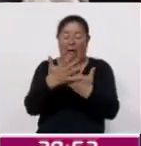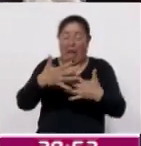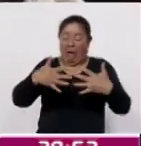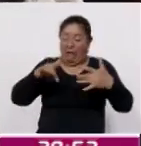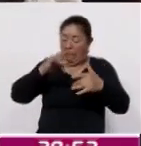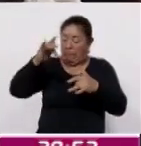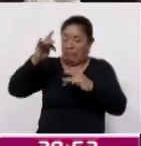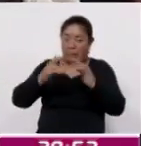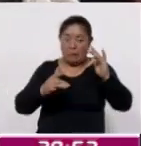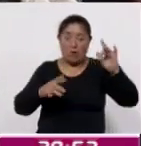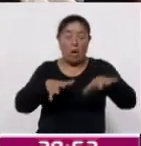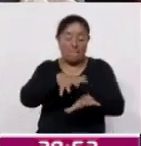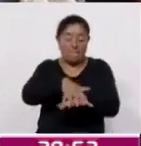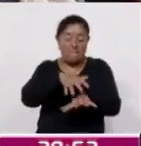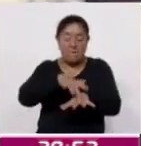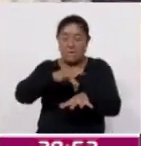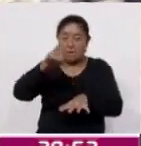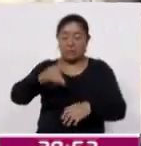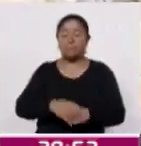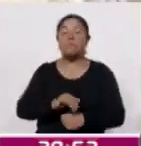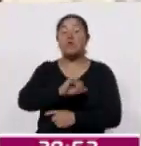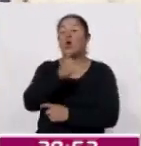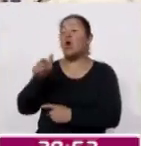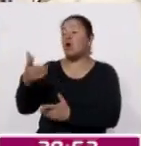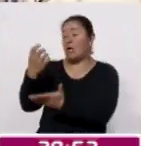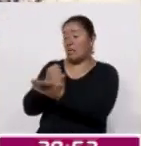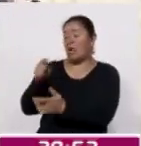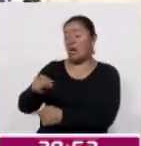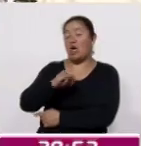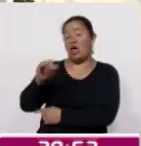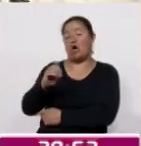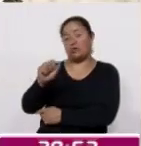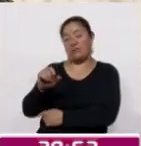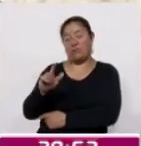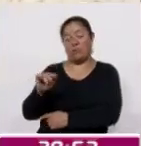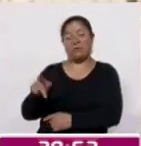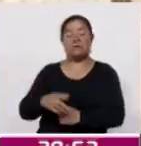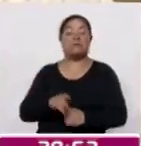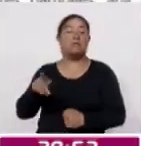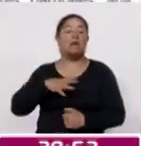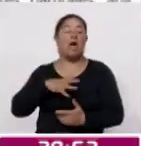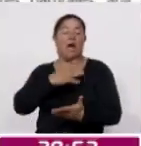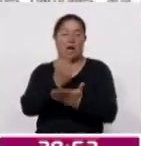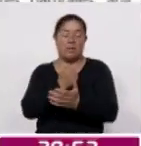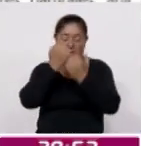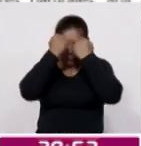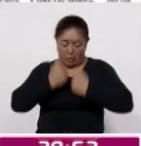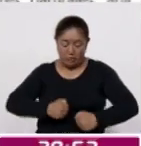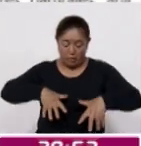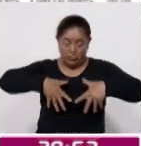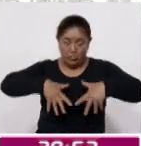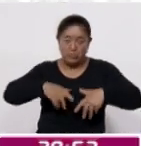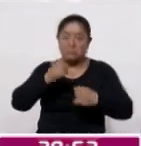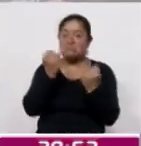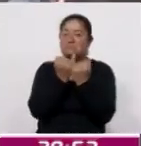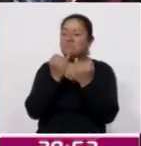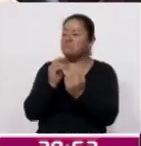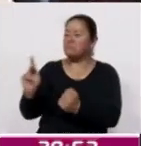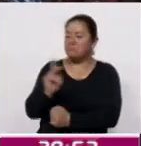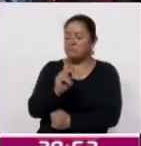notable es José Luis, quien recibió el primer lugar por su jorongo, realizado con el mismo esfuerzo y tiempo que la pieza de Israel.